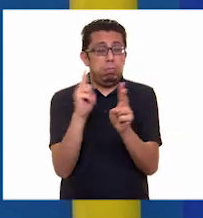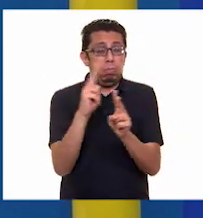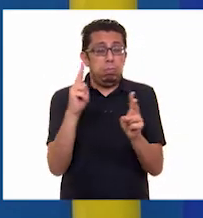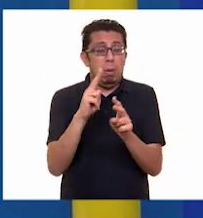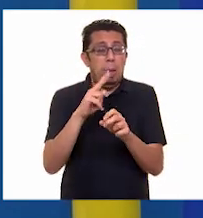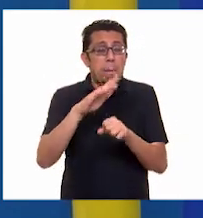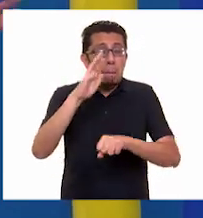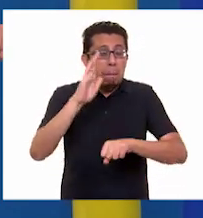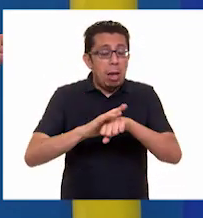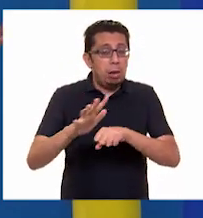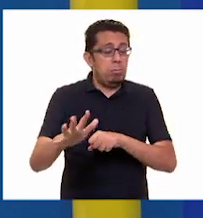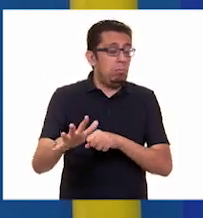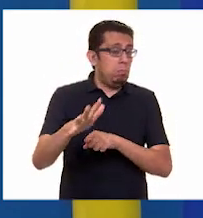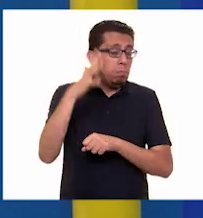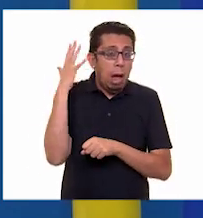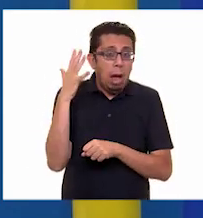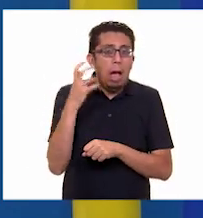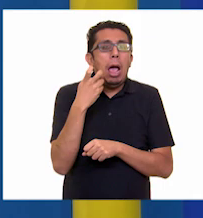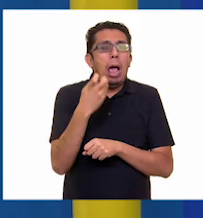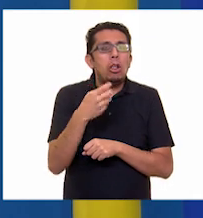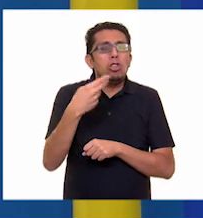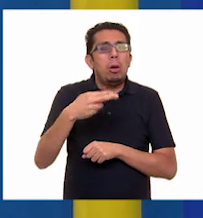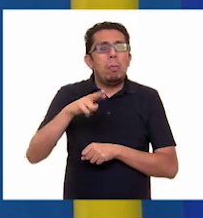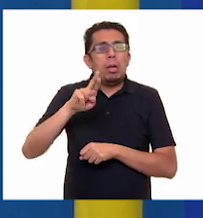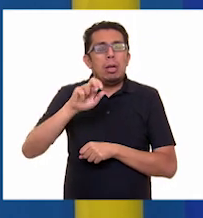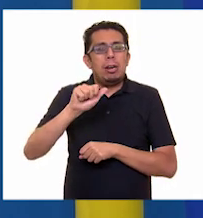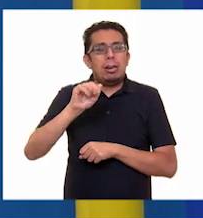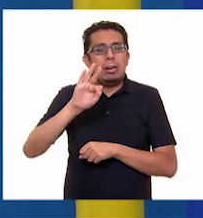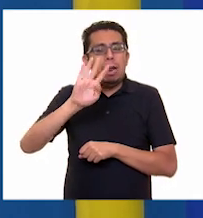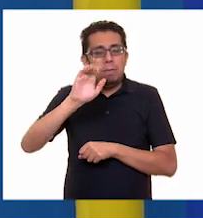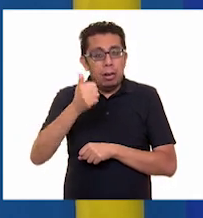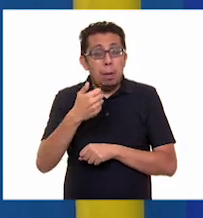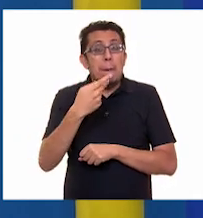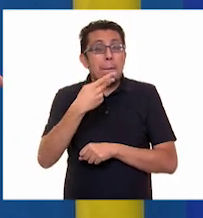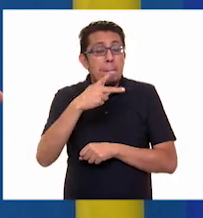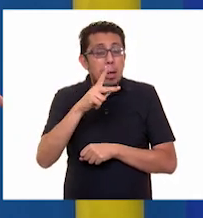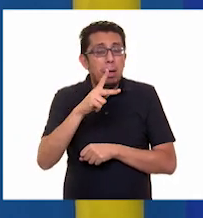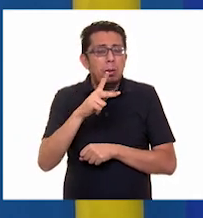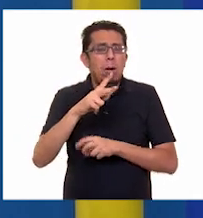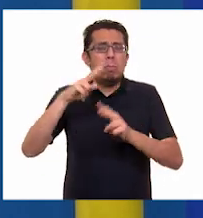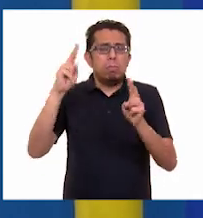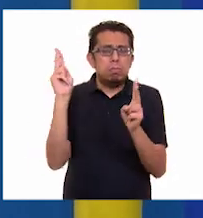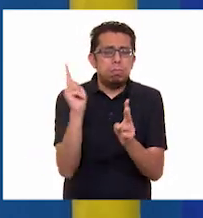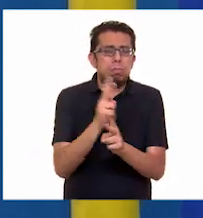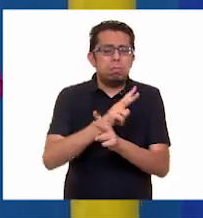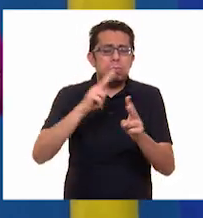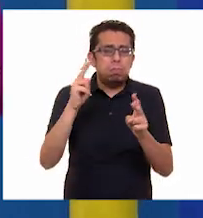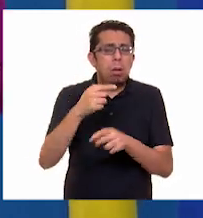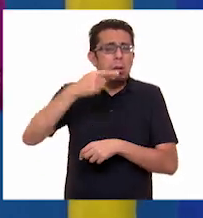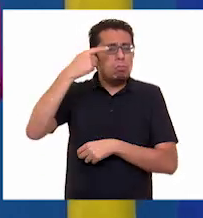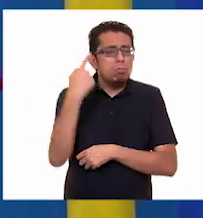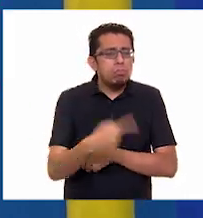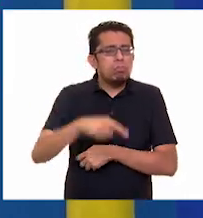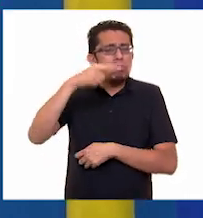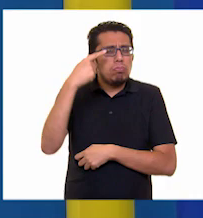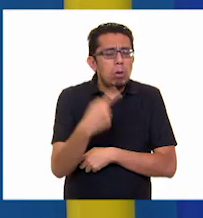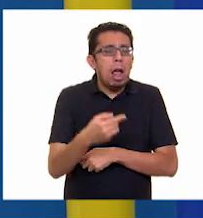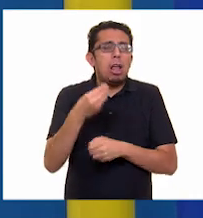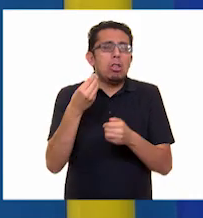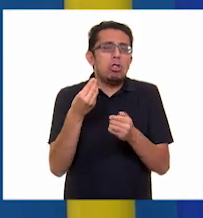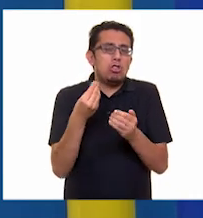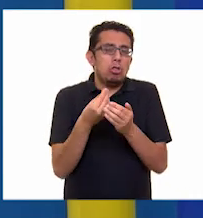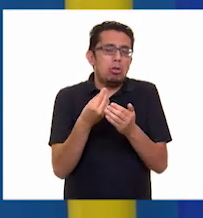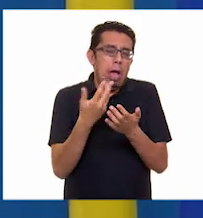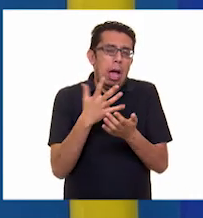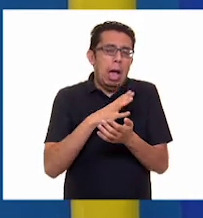recibe el nombre de ráfaga. Mientras que los vientos de larga duración tienen diversos nombres según su fuerza, como por ejemplo,